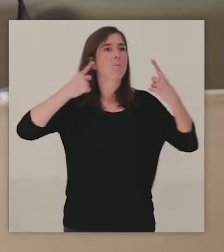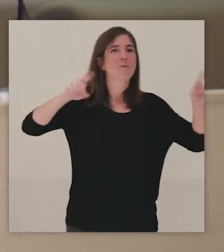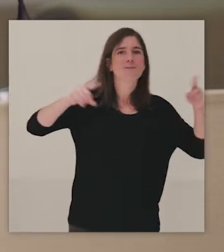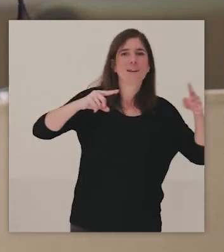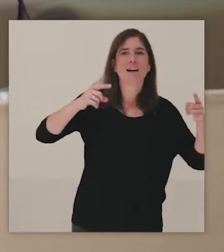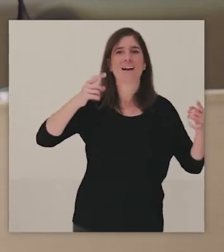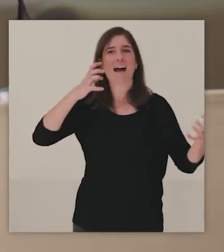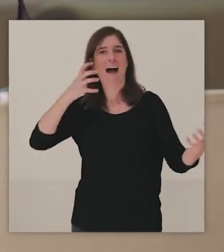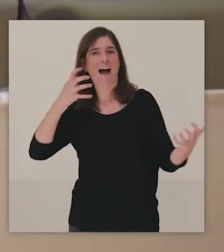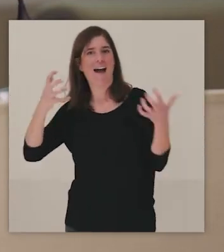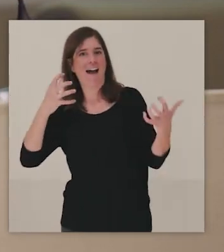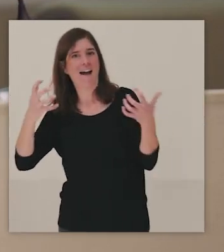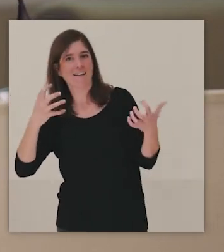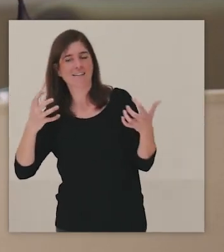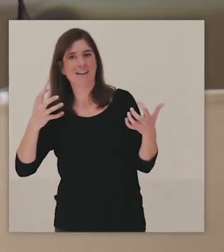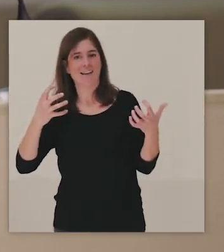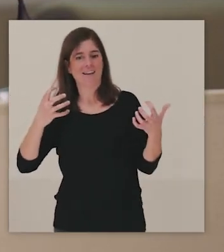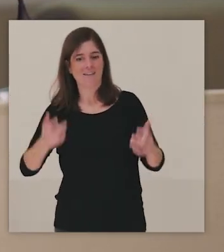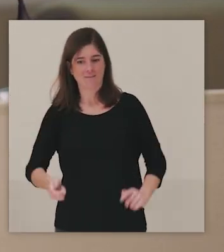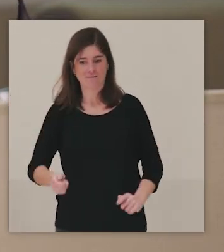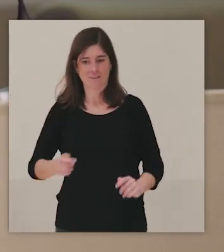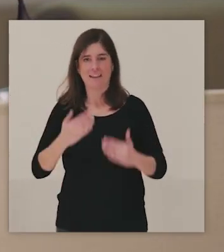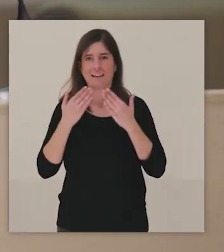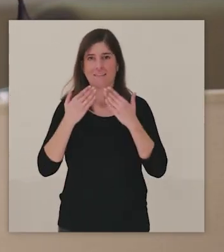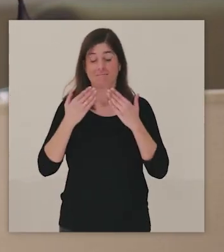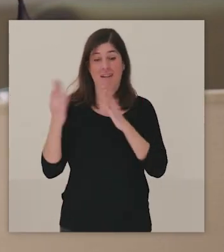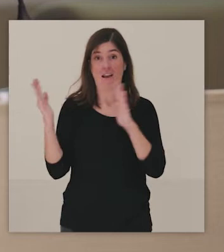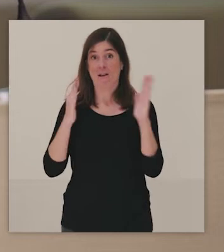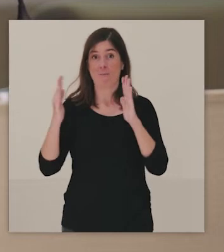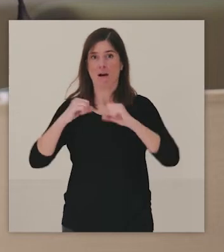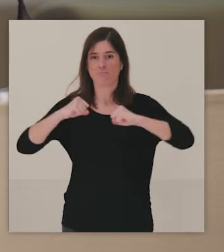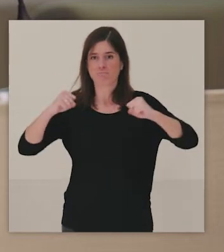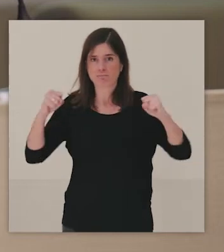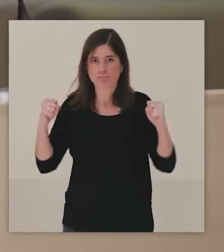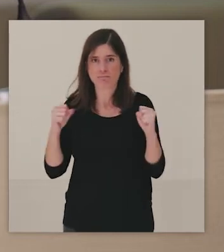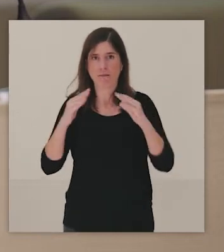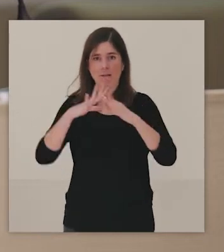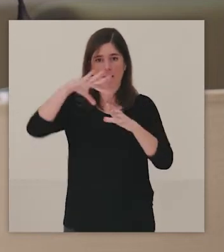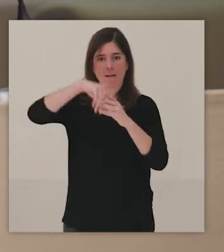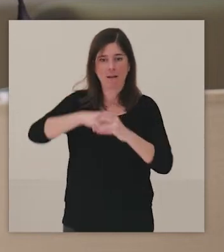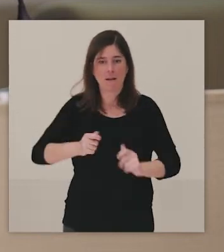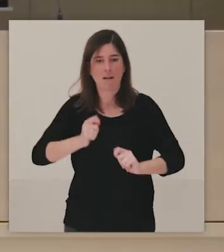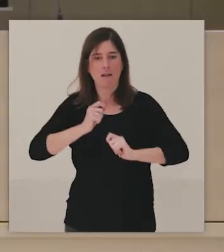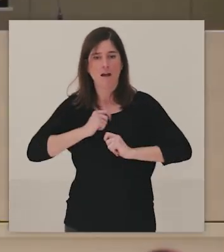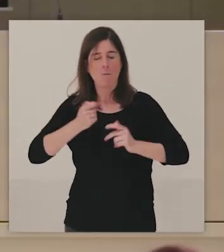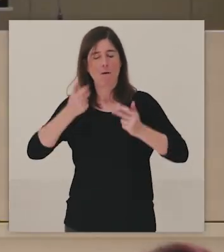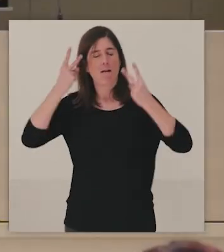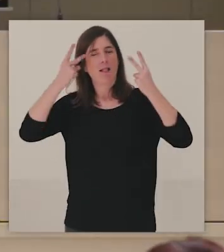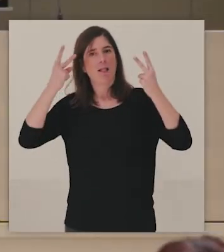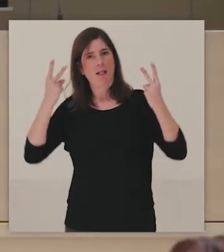la música, el arte nos ha ayudado muchísimo a pasar estos meses tan duros. Y